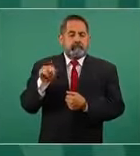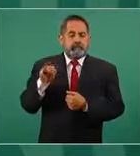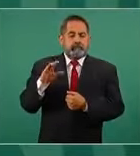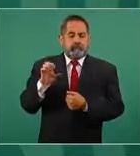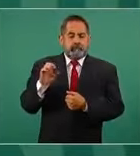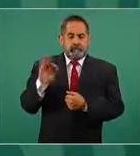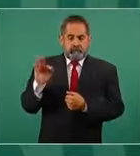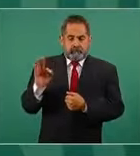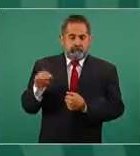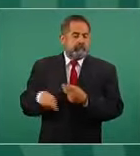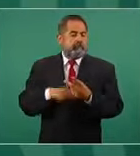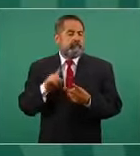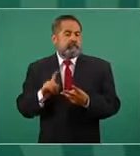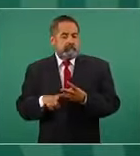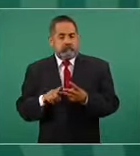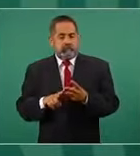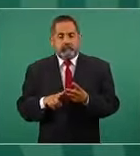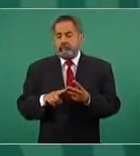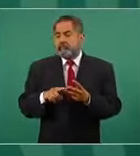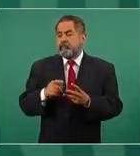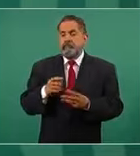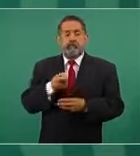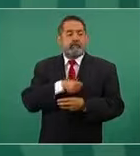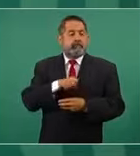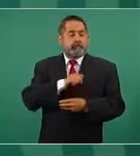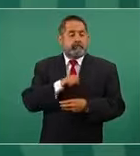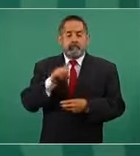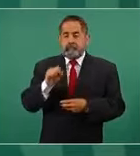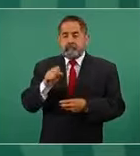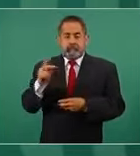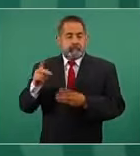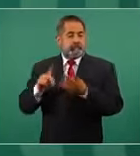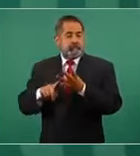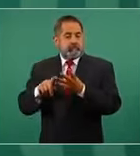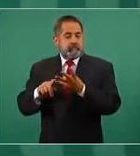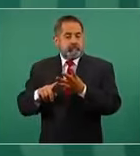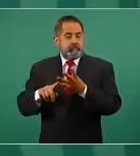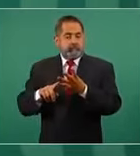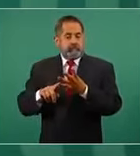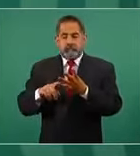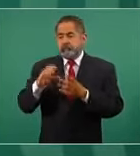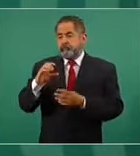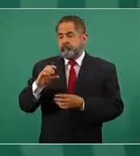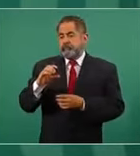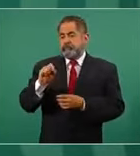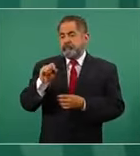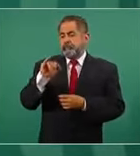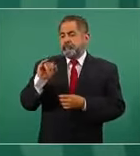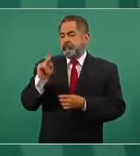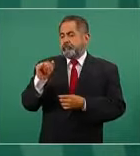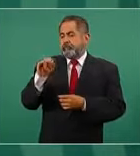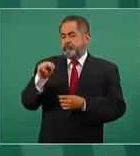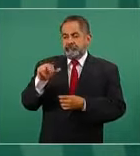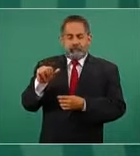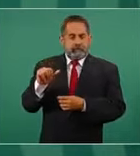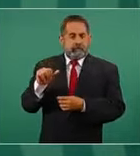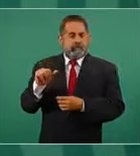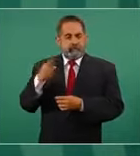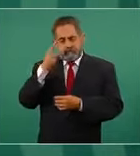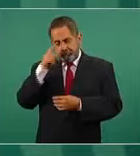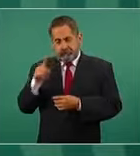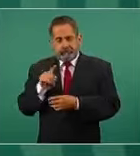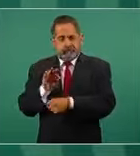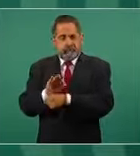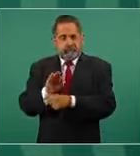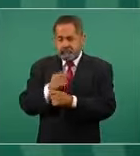especialistas del Instituto Nacional de Salud Pública y en su momento el director ejecutivo de SIPINA, el Sistema para la Protección Integral de Niños,